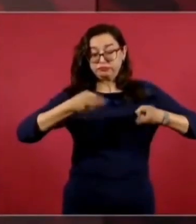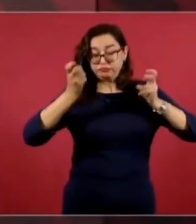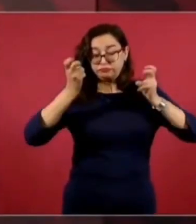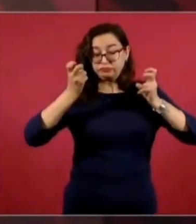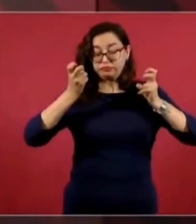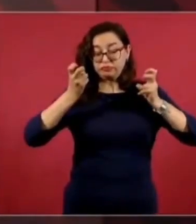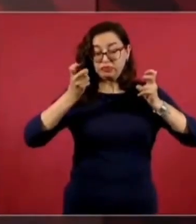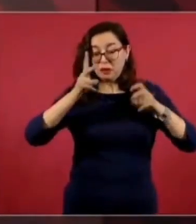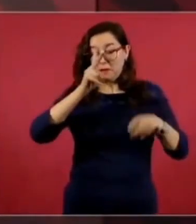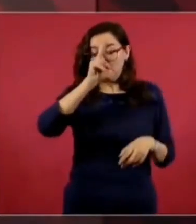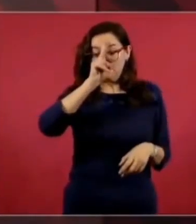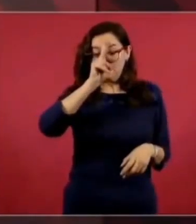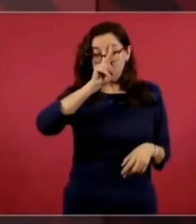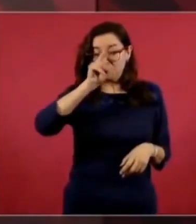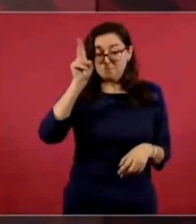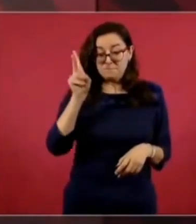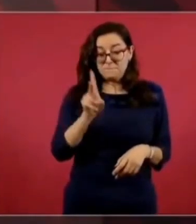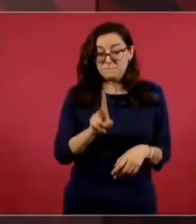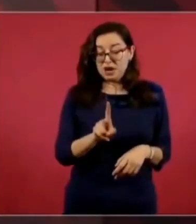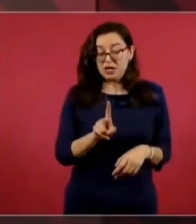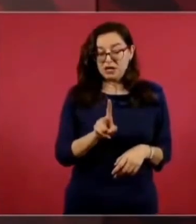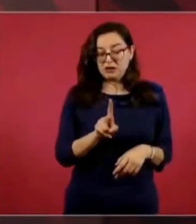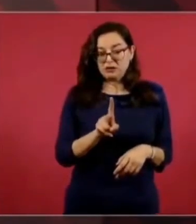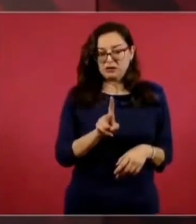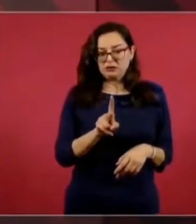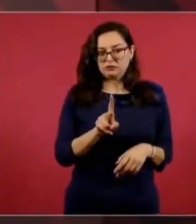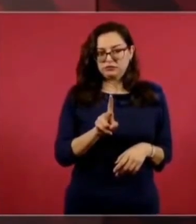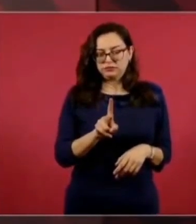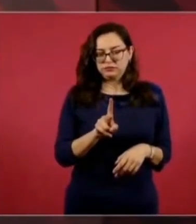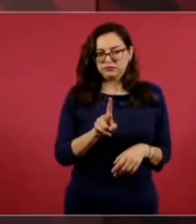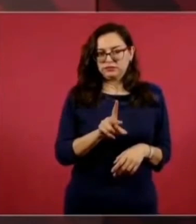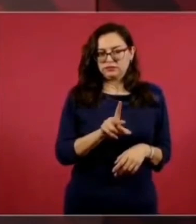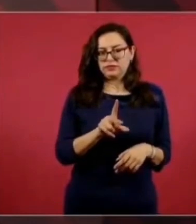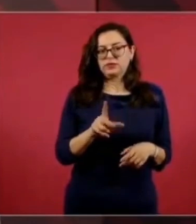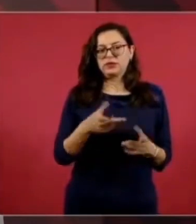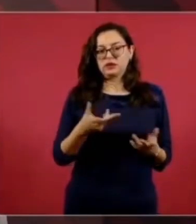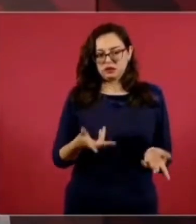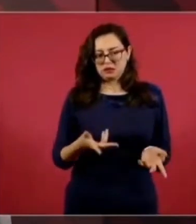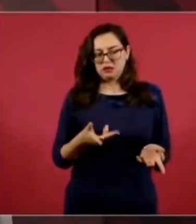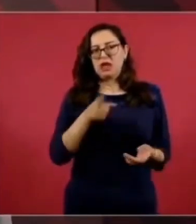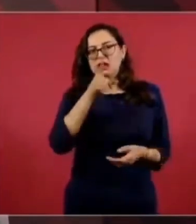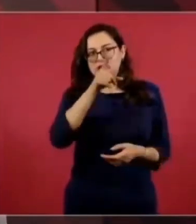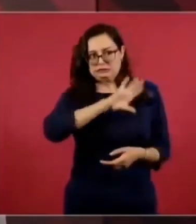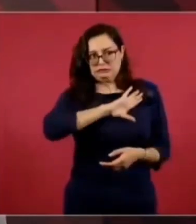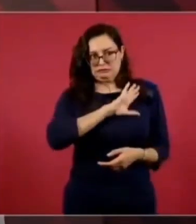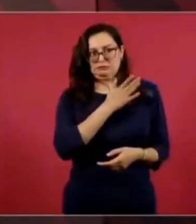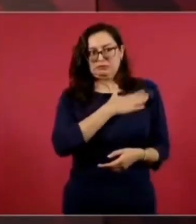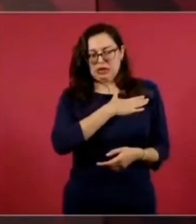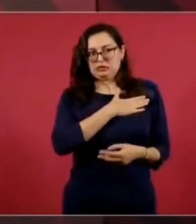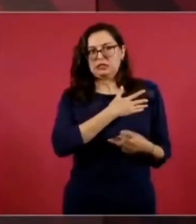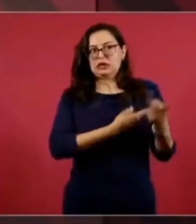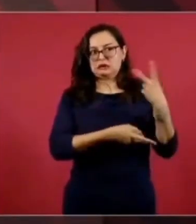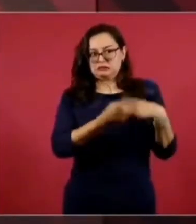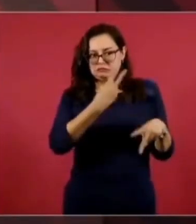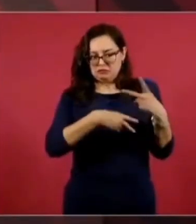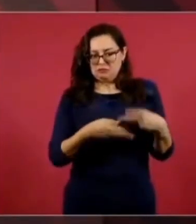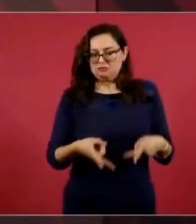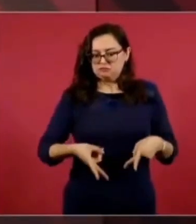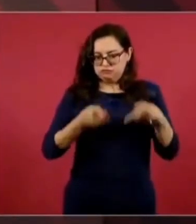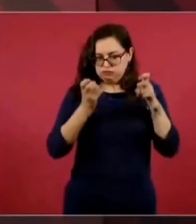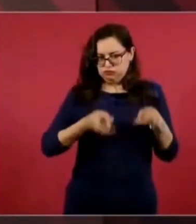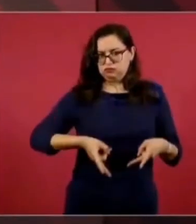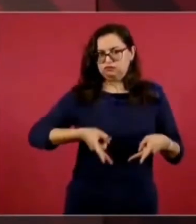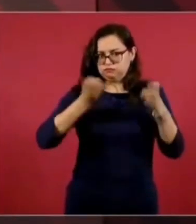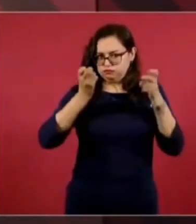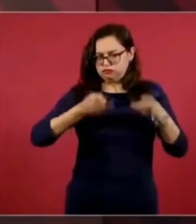porque no es el saqueo más grande en la historia de México. Estoy hablando del saqueo, que fue también